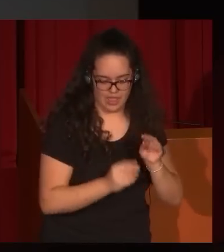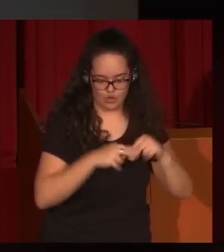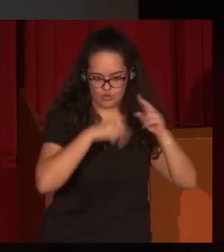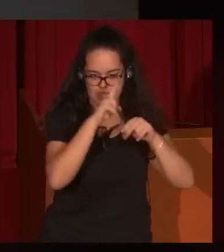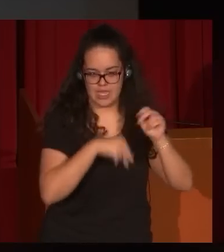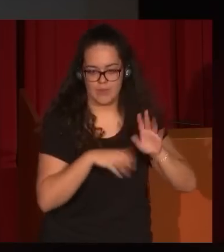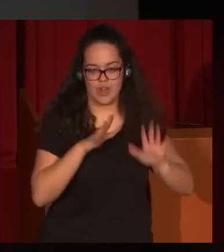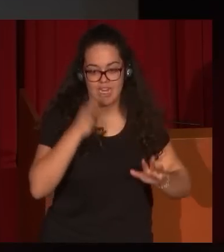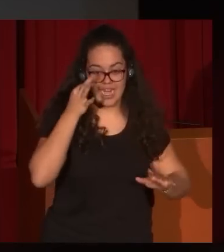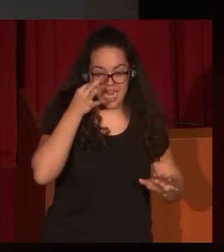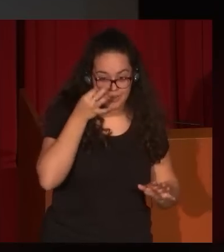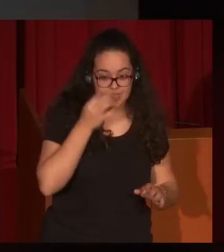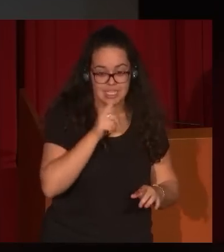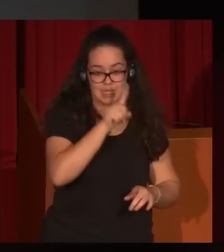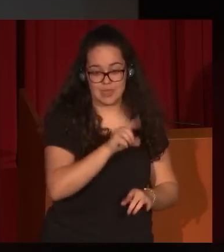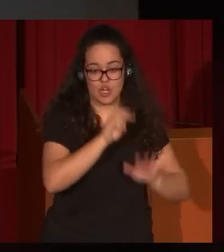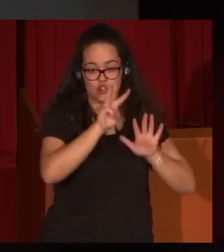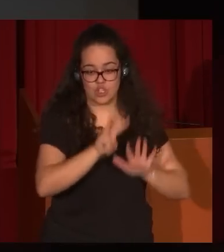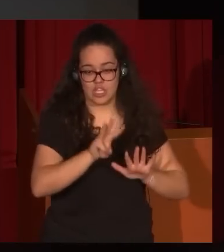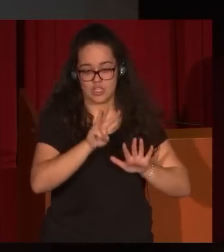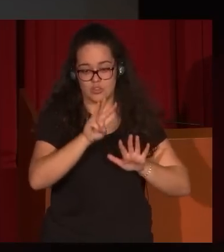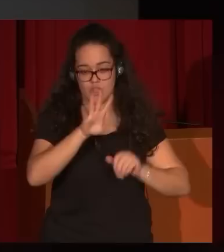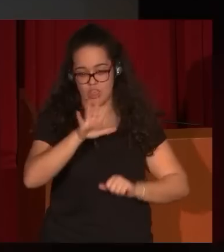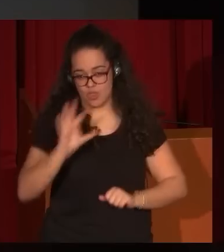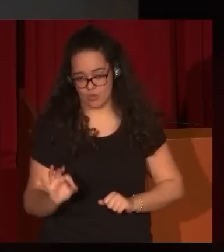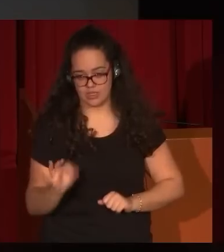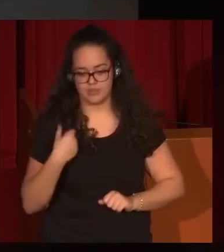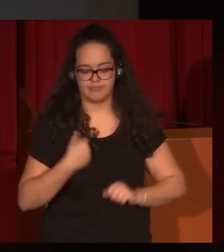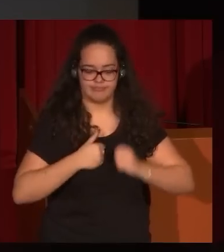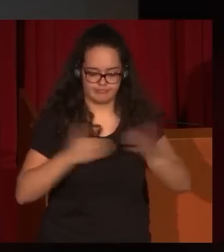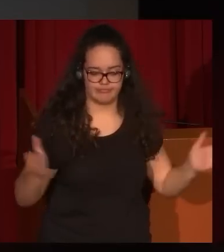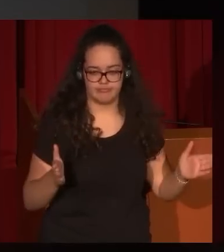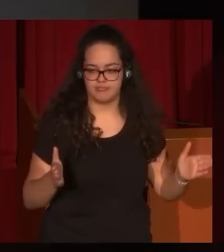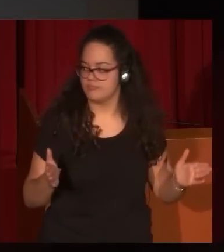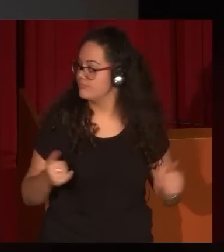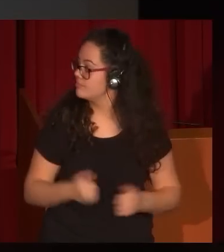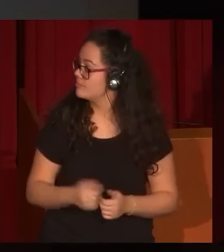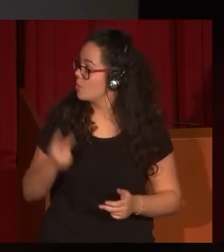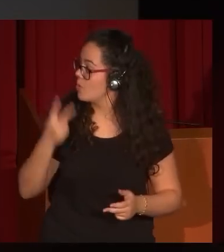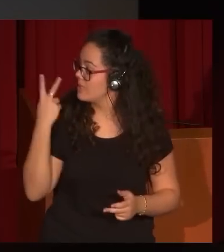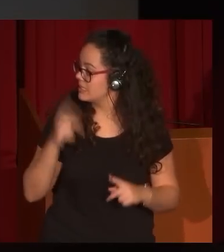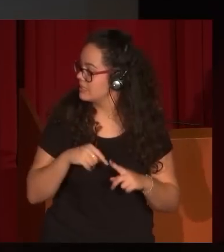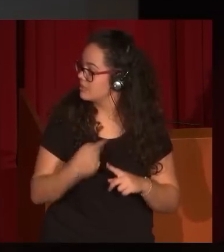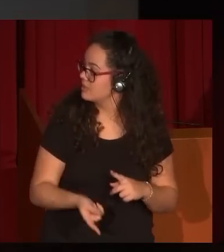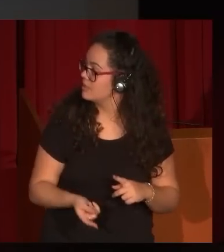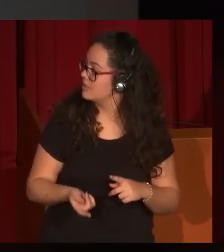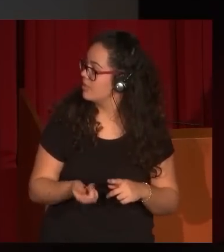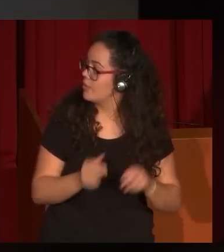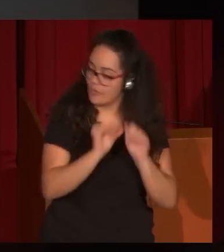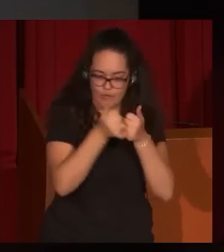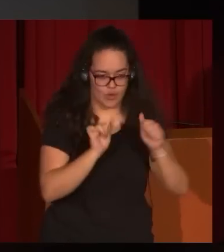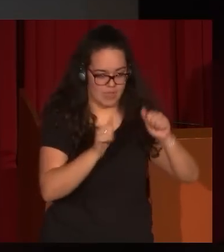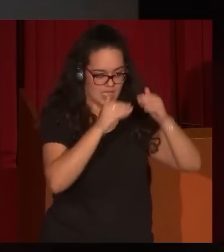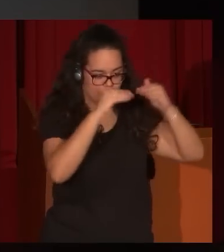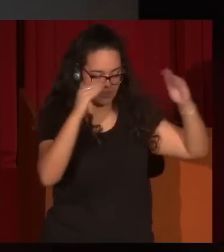1850, y en ese año, esta es la primera fisionomía, la fotografía es después del 50, pero es la fisionomía que tenía el